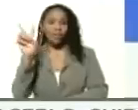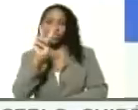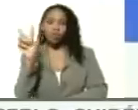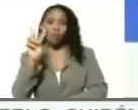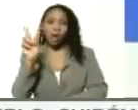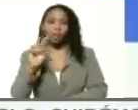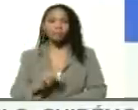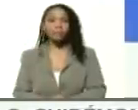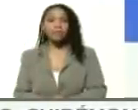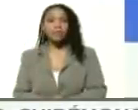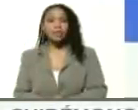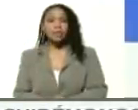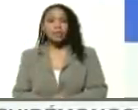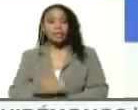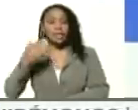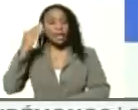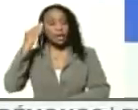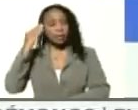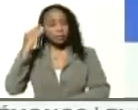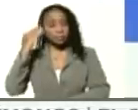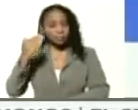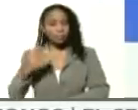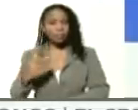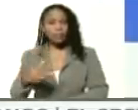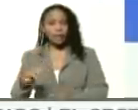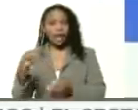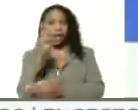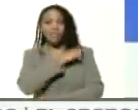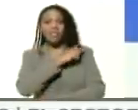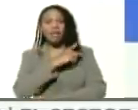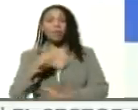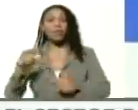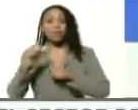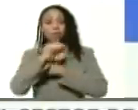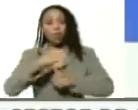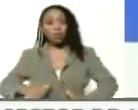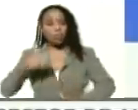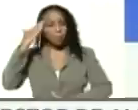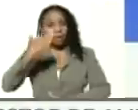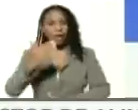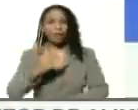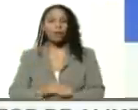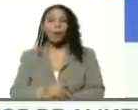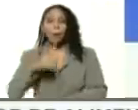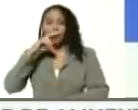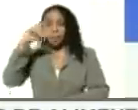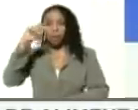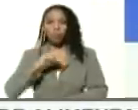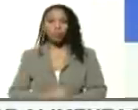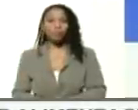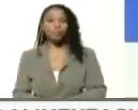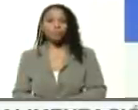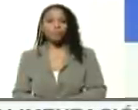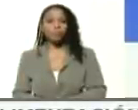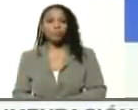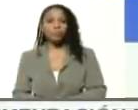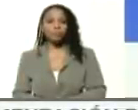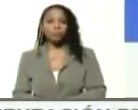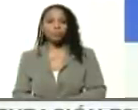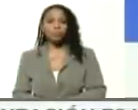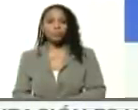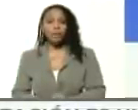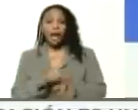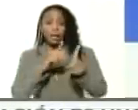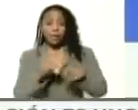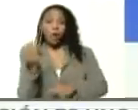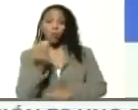y comandante en jefe de nuestra Fuerza Armada Nacional Bolivariana, Nicolás Maduro Moros. Así